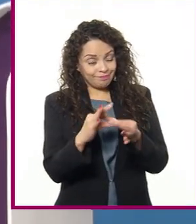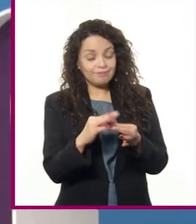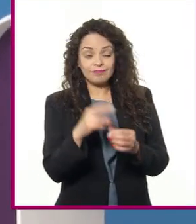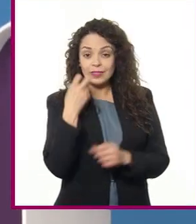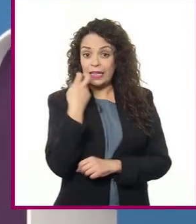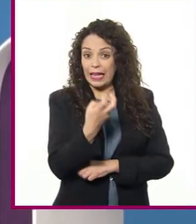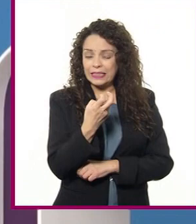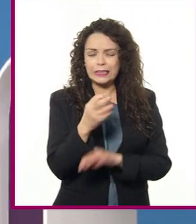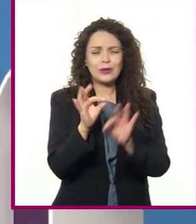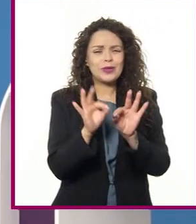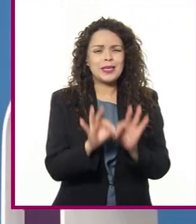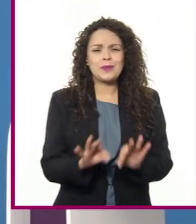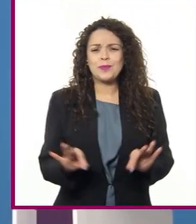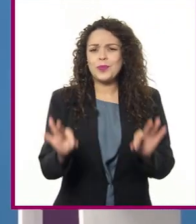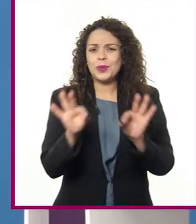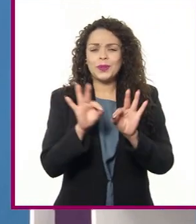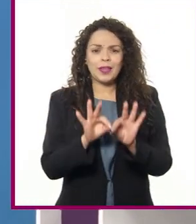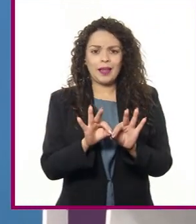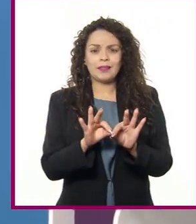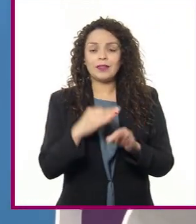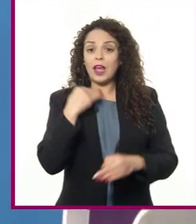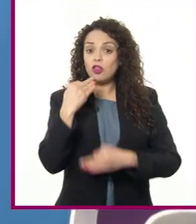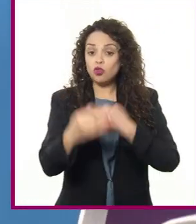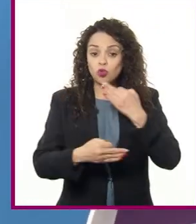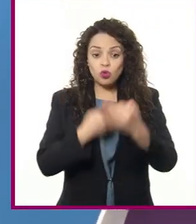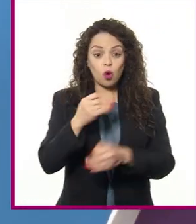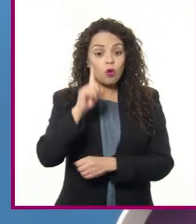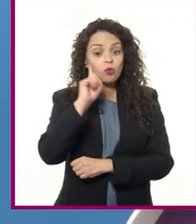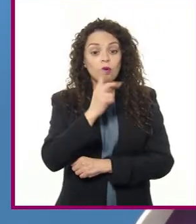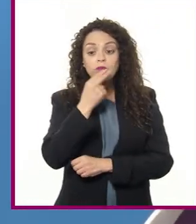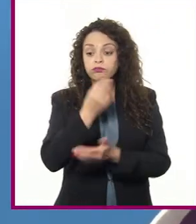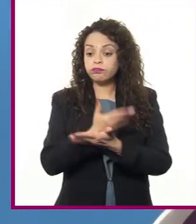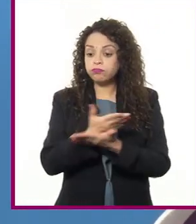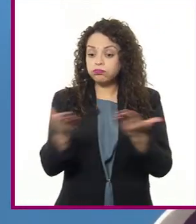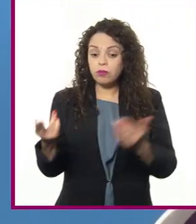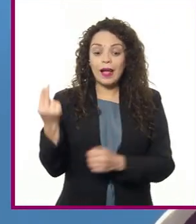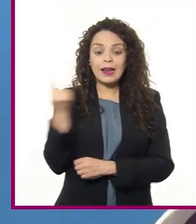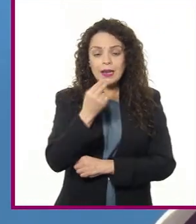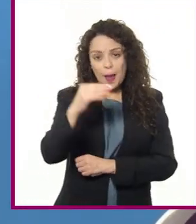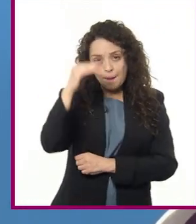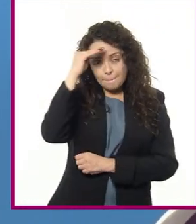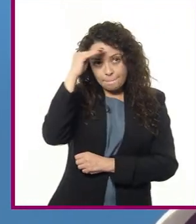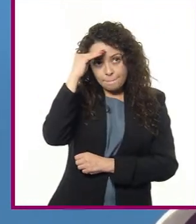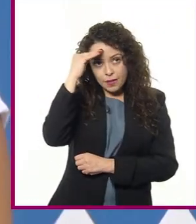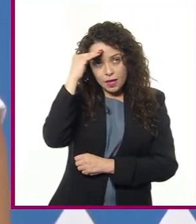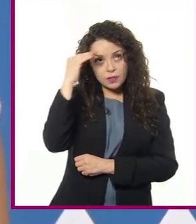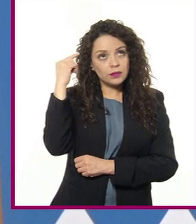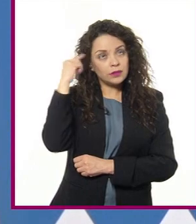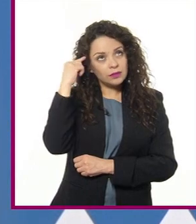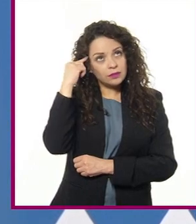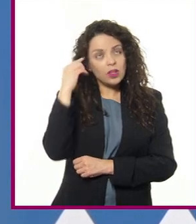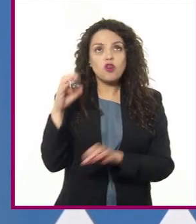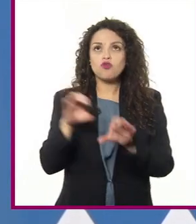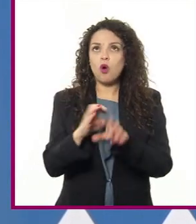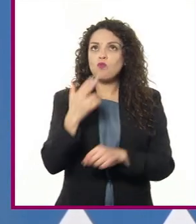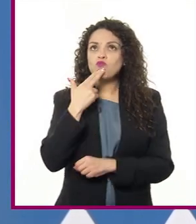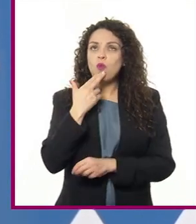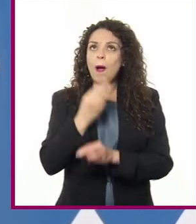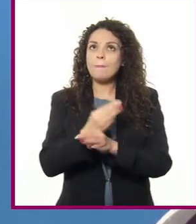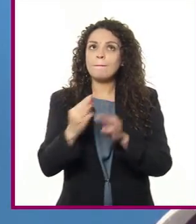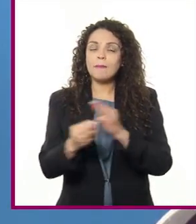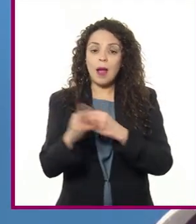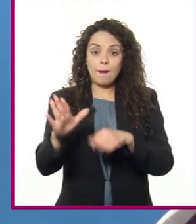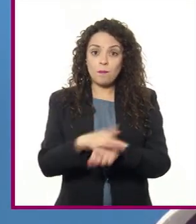un aspecto muy importante. Todas y todos debemos generar conciencia de los recursos que utilizamos, ya que mientras